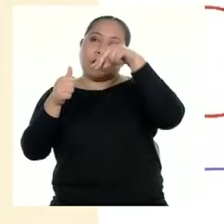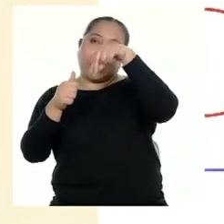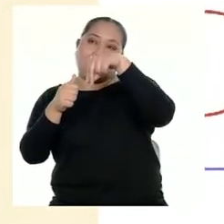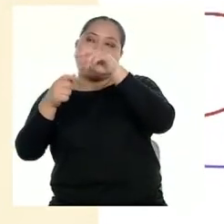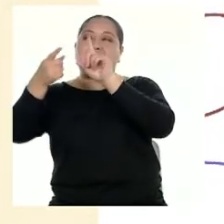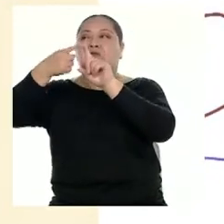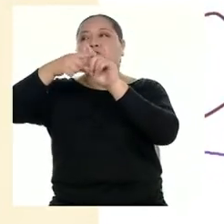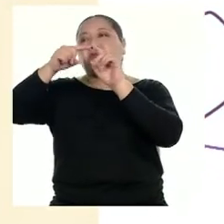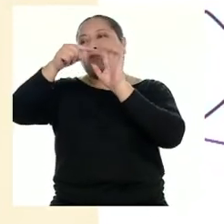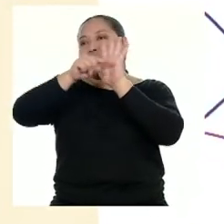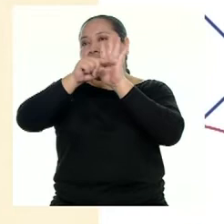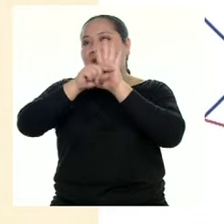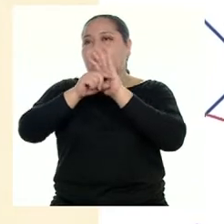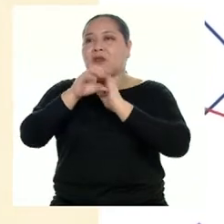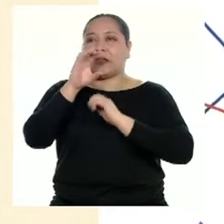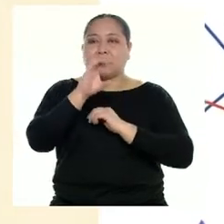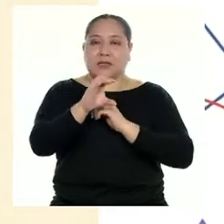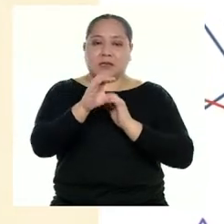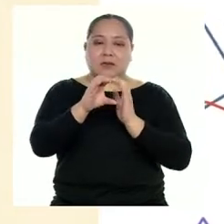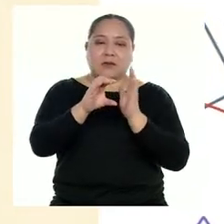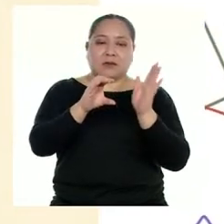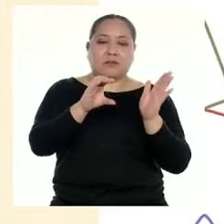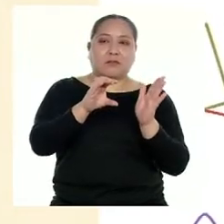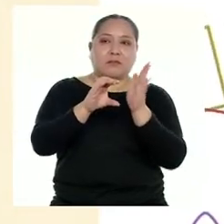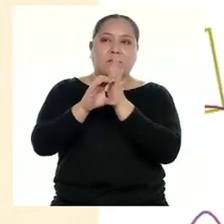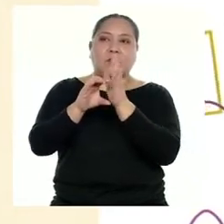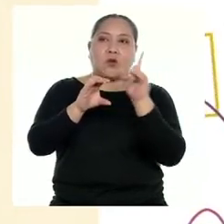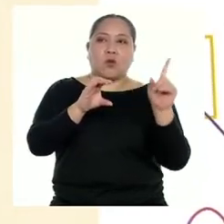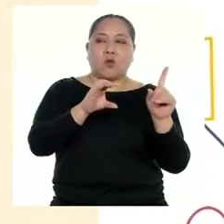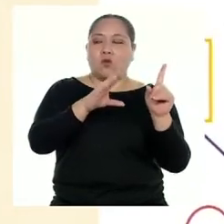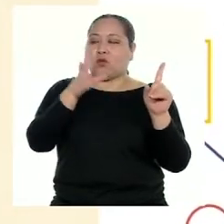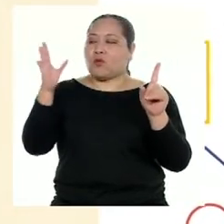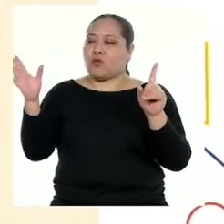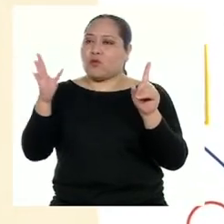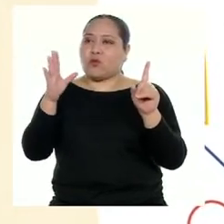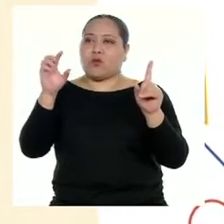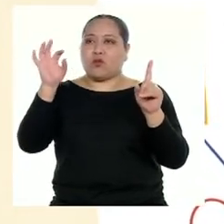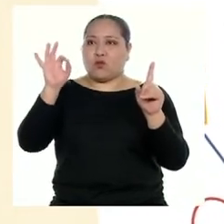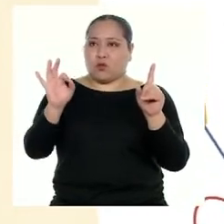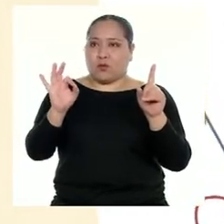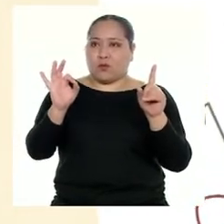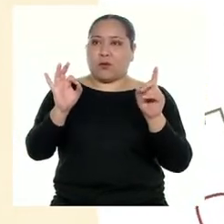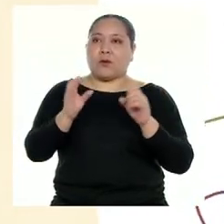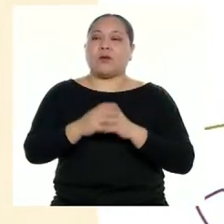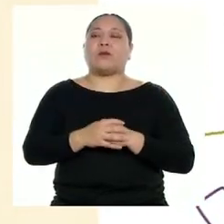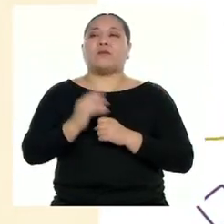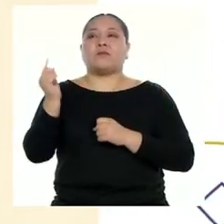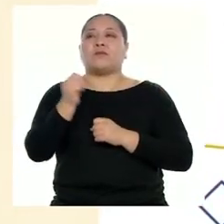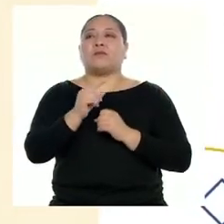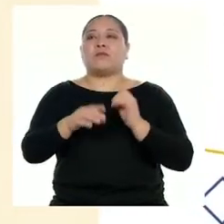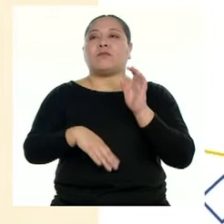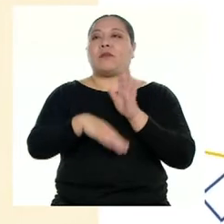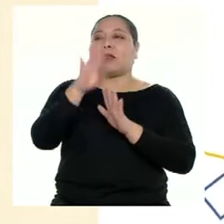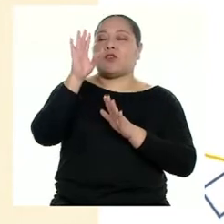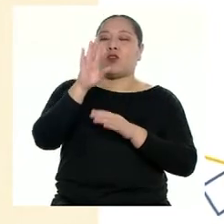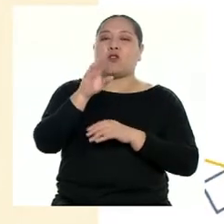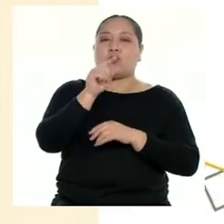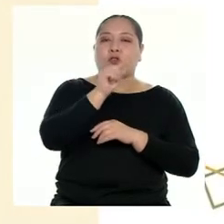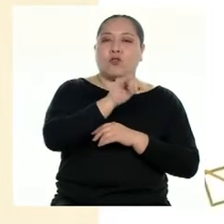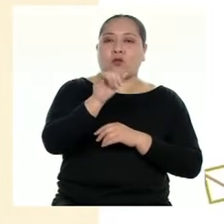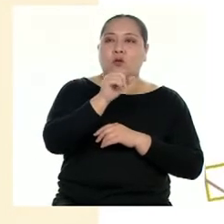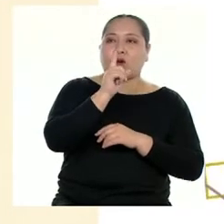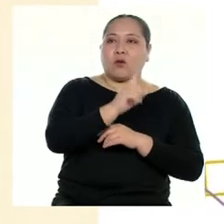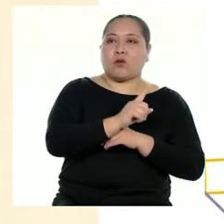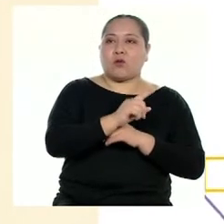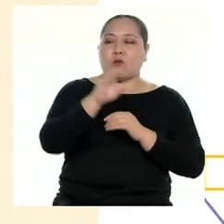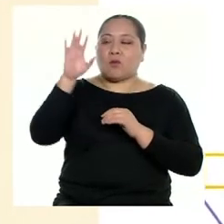negativo y que c debe estar entre 1 y 9 según la condición que el coeficiente sea mayor o igual a 1 o